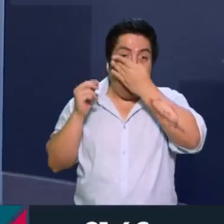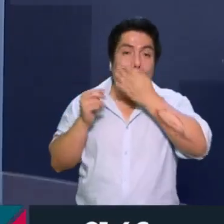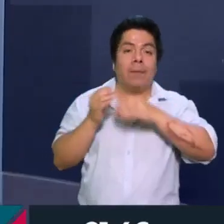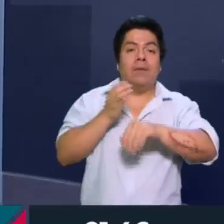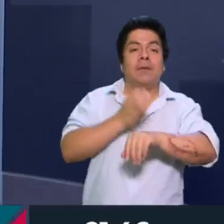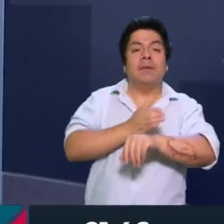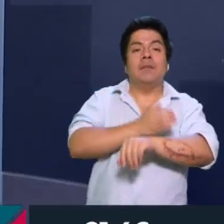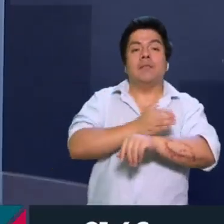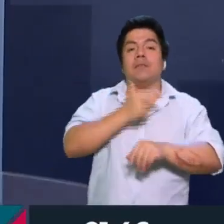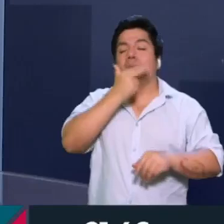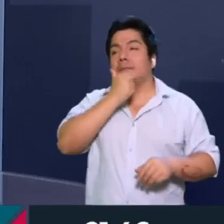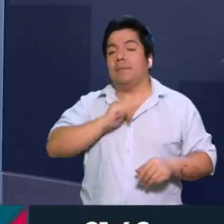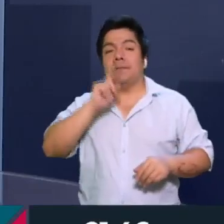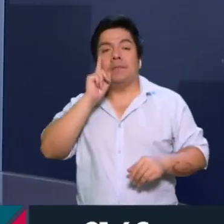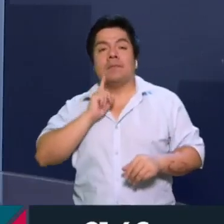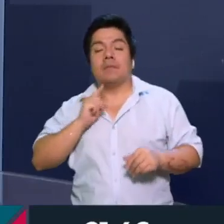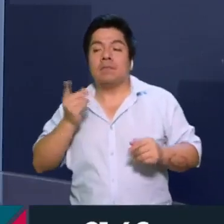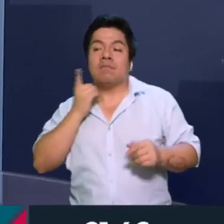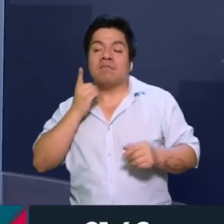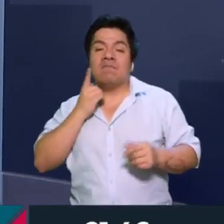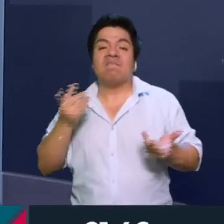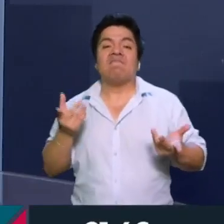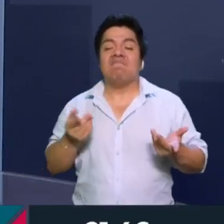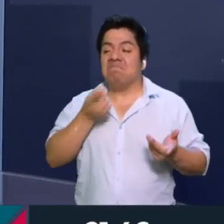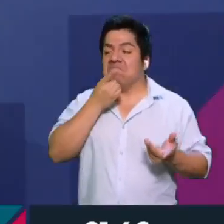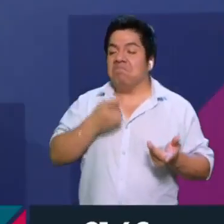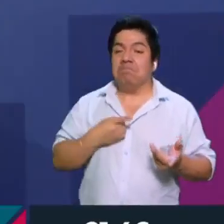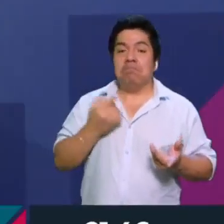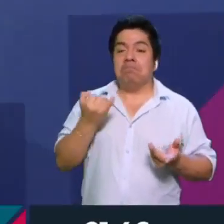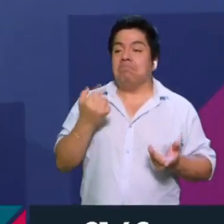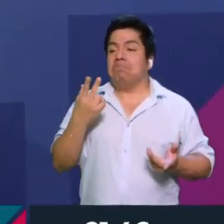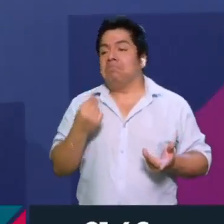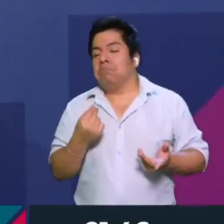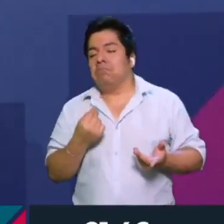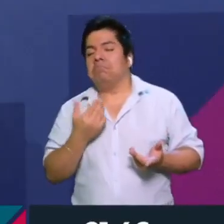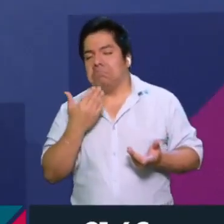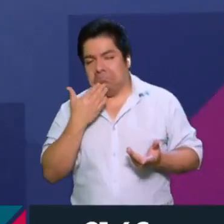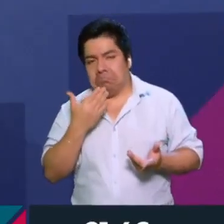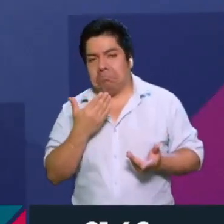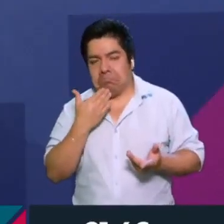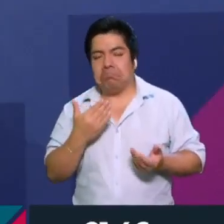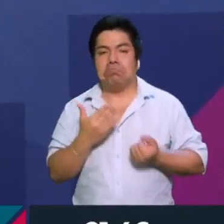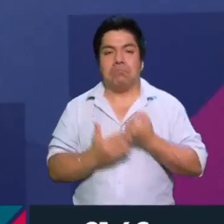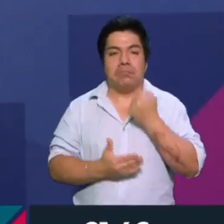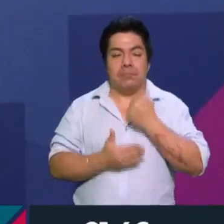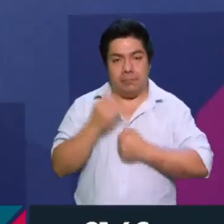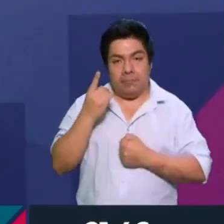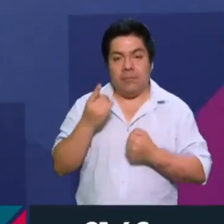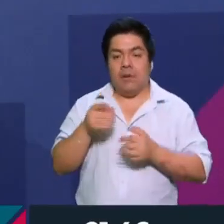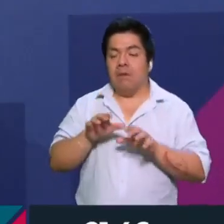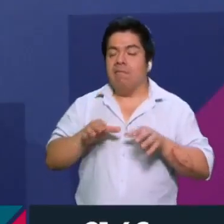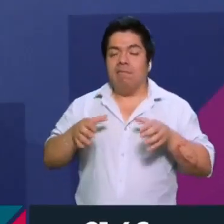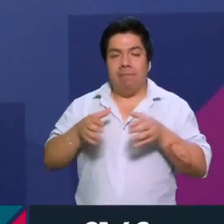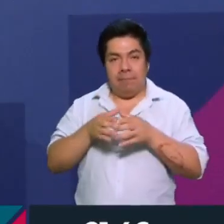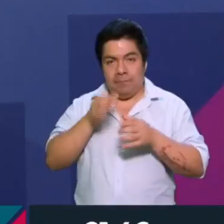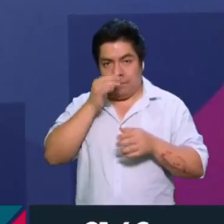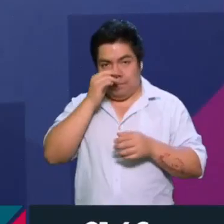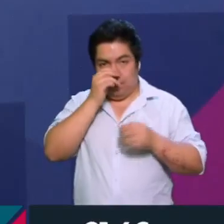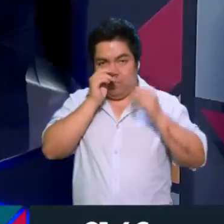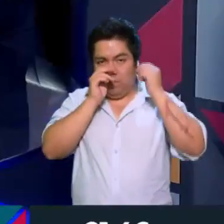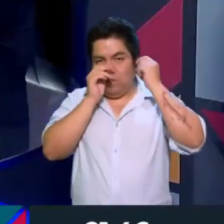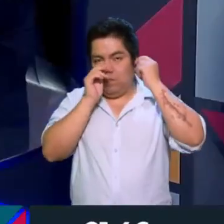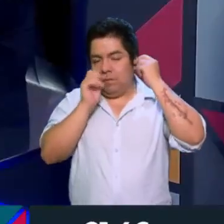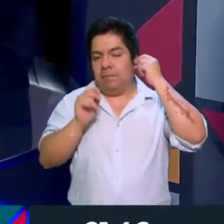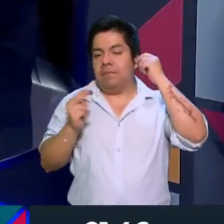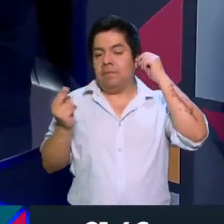diputados, ¿qué respuestas has tenido a esta iniciativa? Hemos tenido buena respuesta porque además creo que como sociedad lo estamos necesitando. Claro.